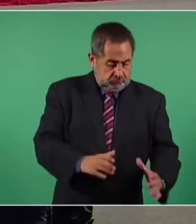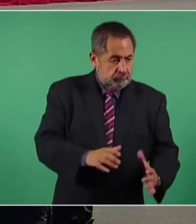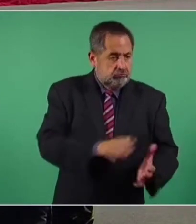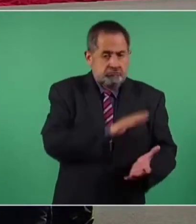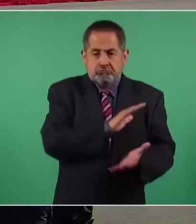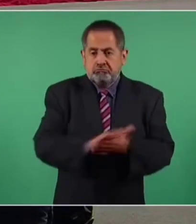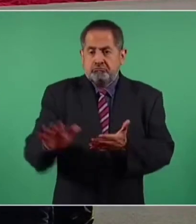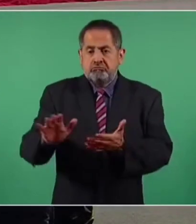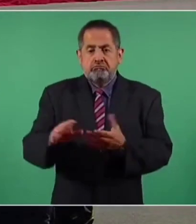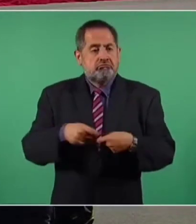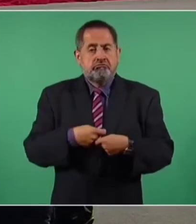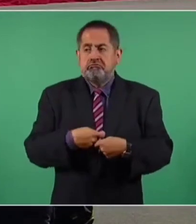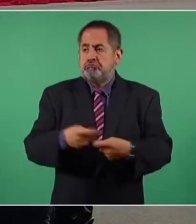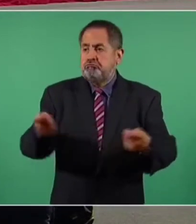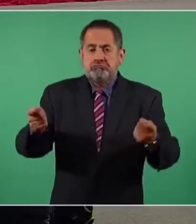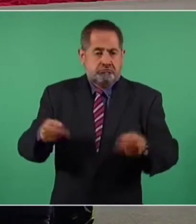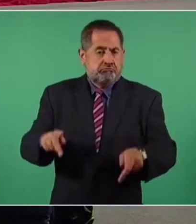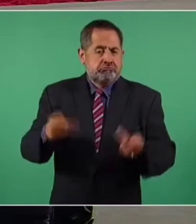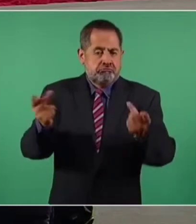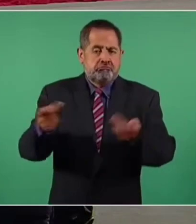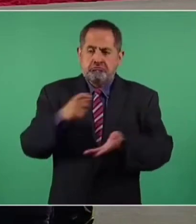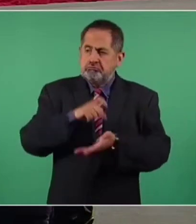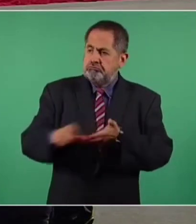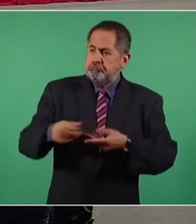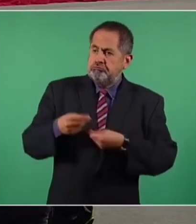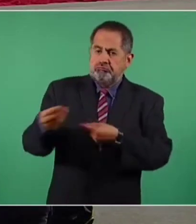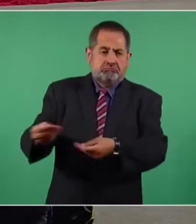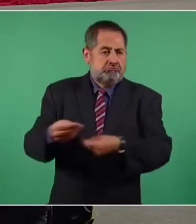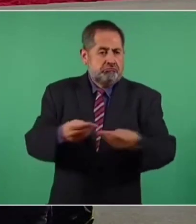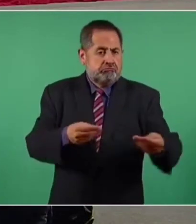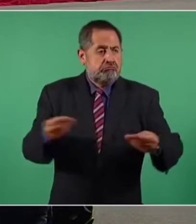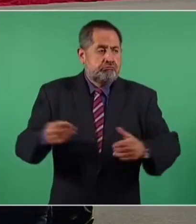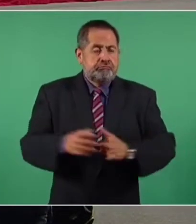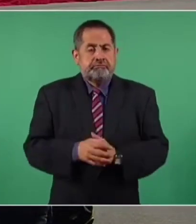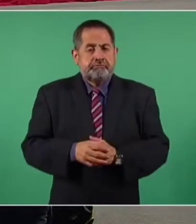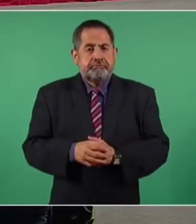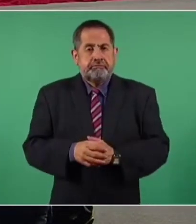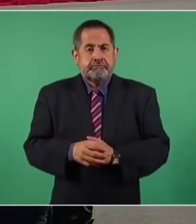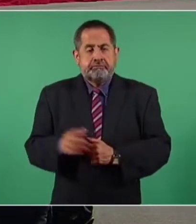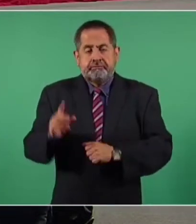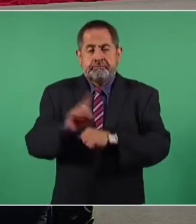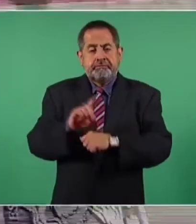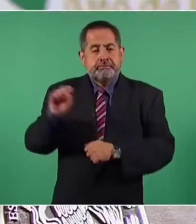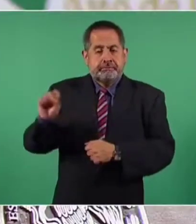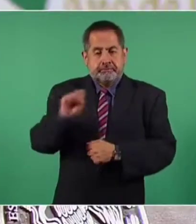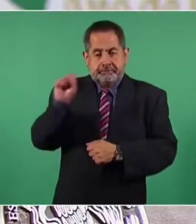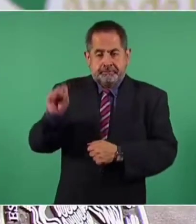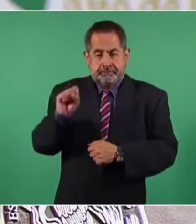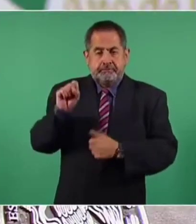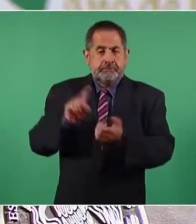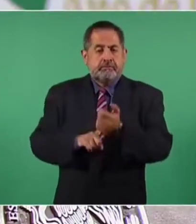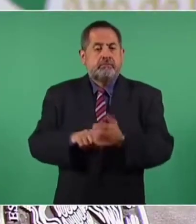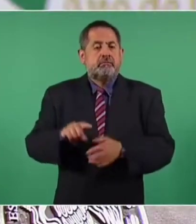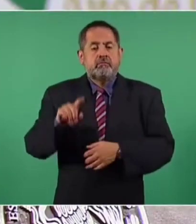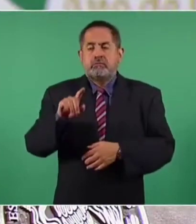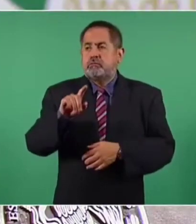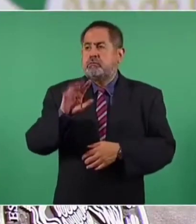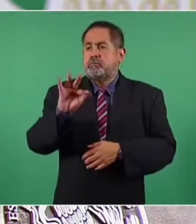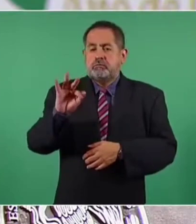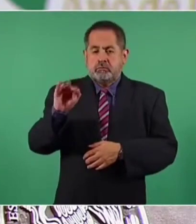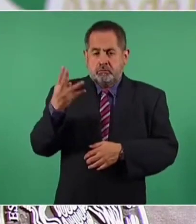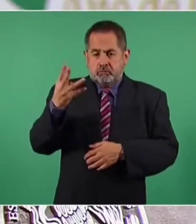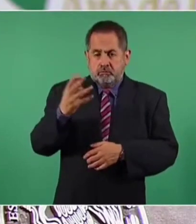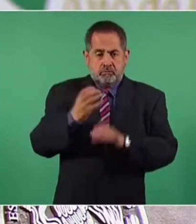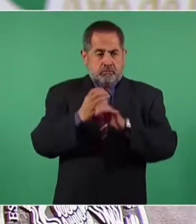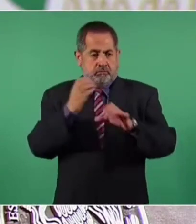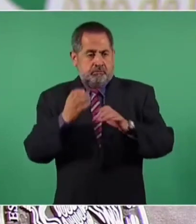ofertado. El sábado fueron 44 camionetas, cubrimos 48